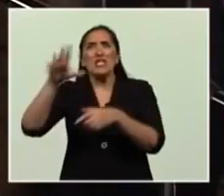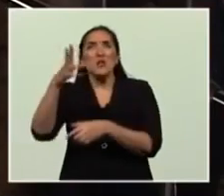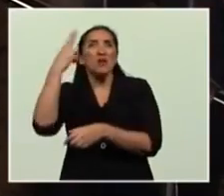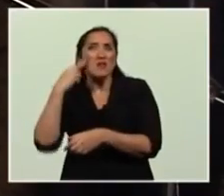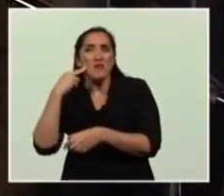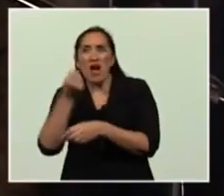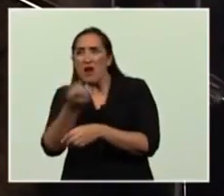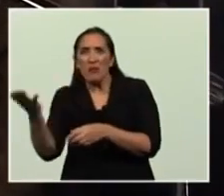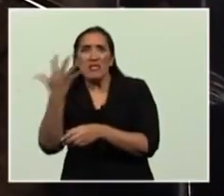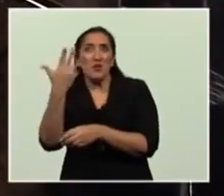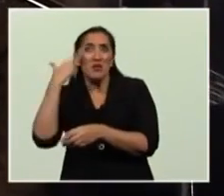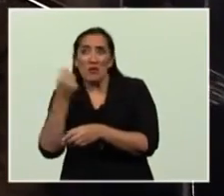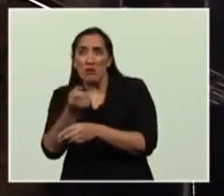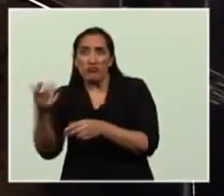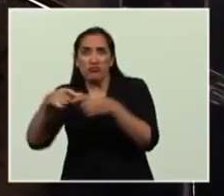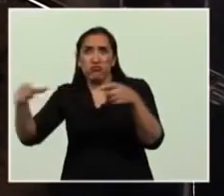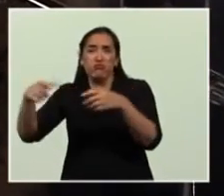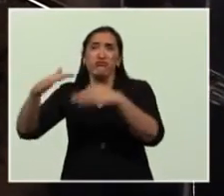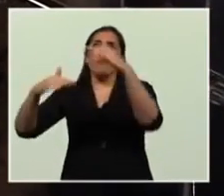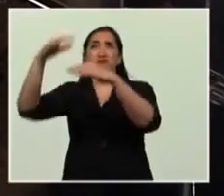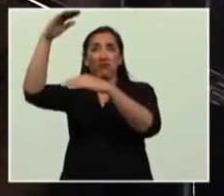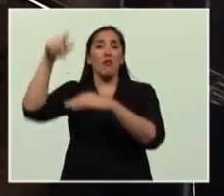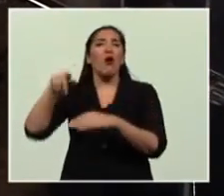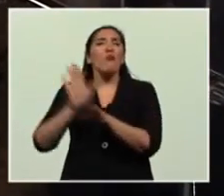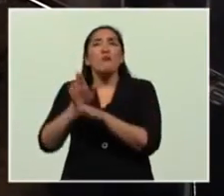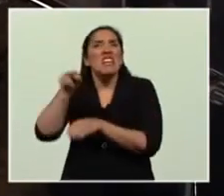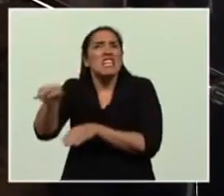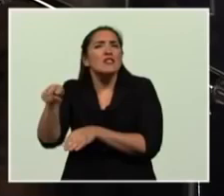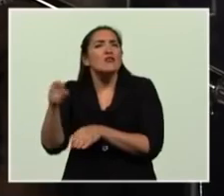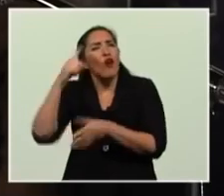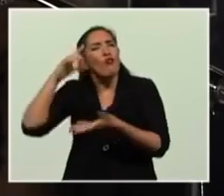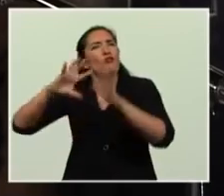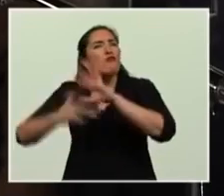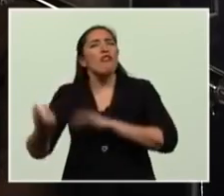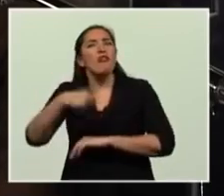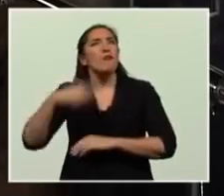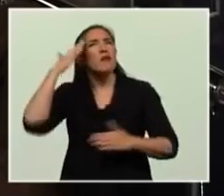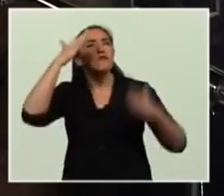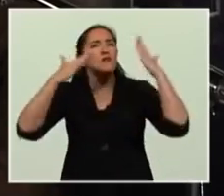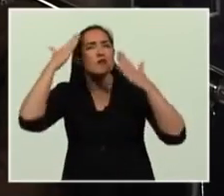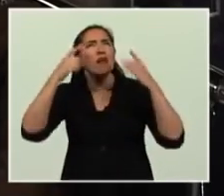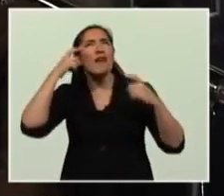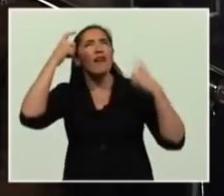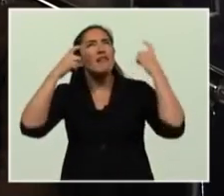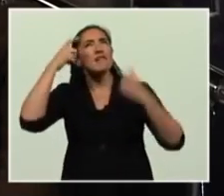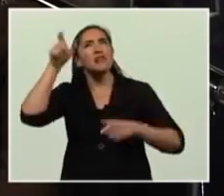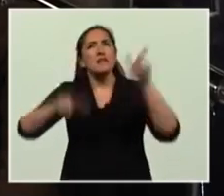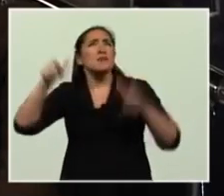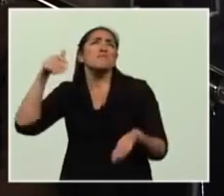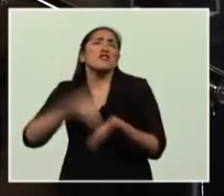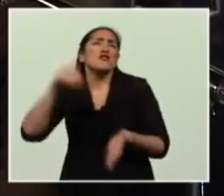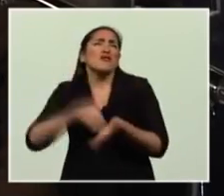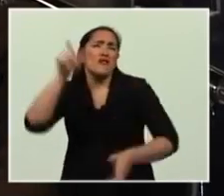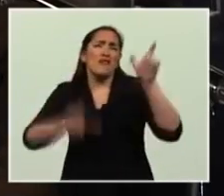oro cada uno? Los sueños, las ilusiones y las esperanzas de